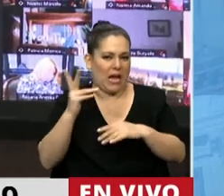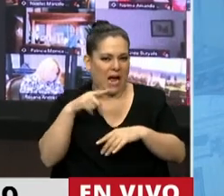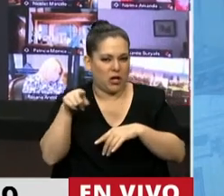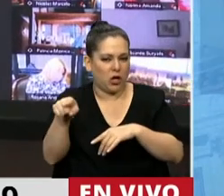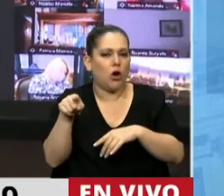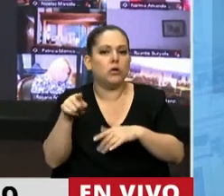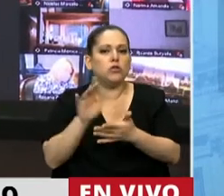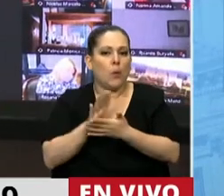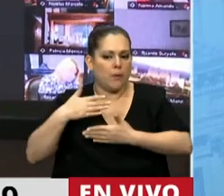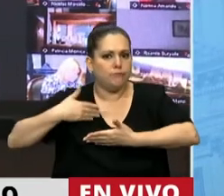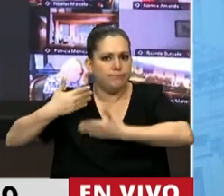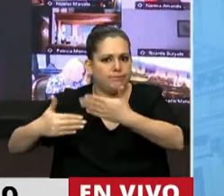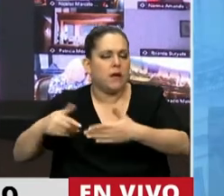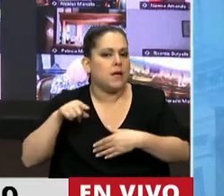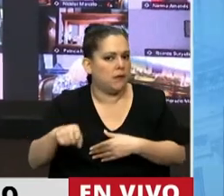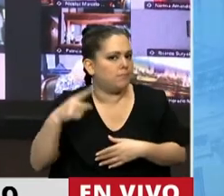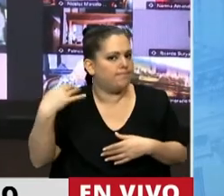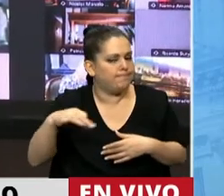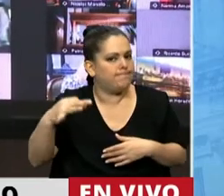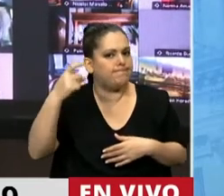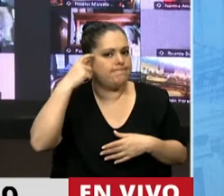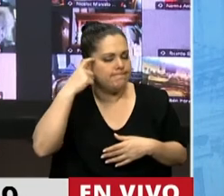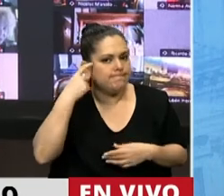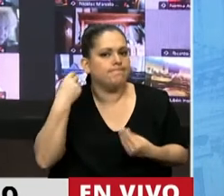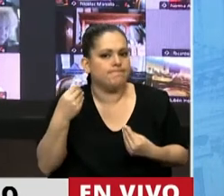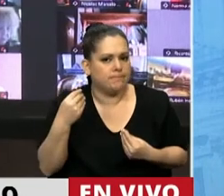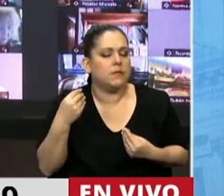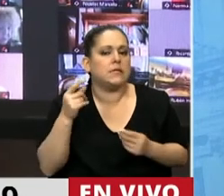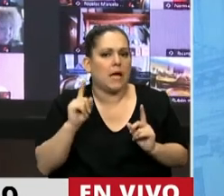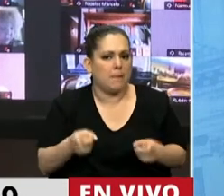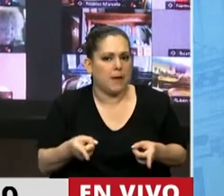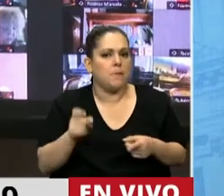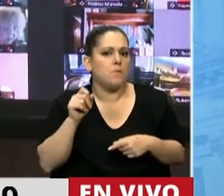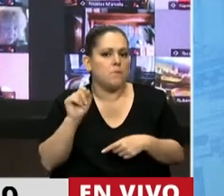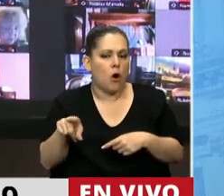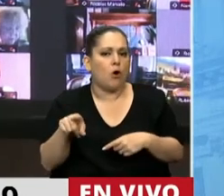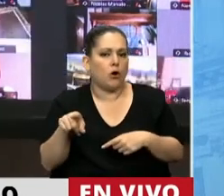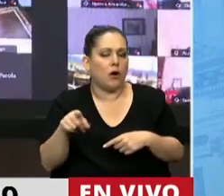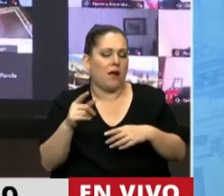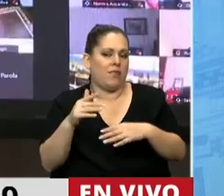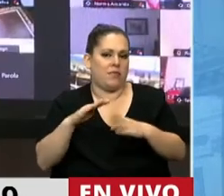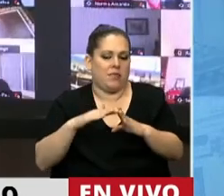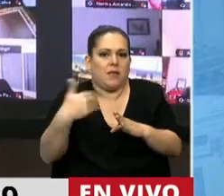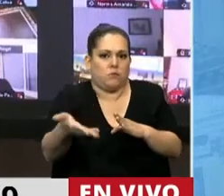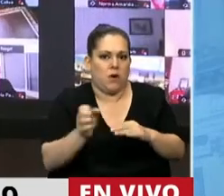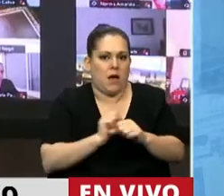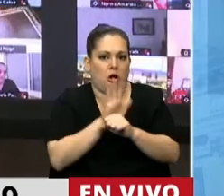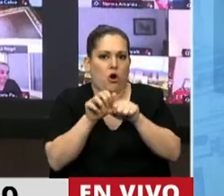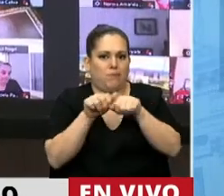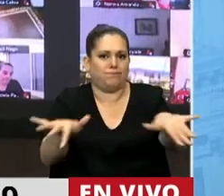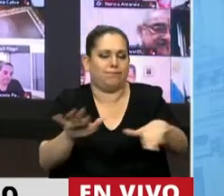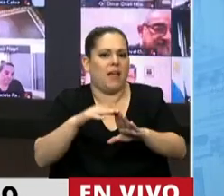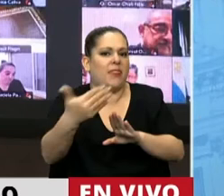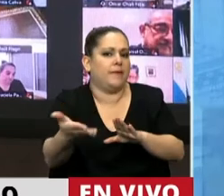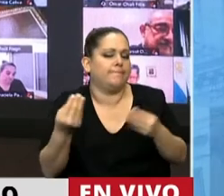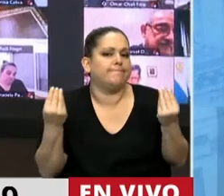del motor progreso, y esto lo tenemos que tener en consideración hasta inclusive por la pospandemia, señor presidente. Toda vez que